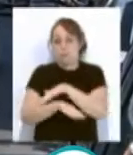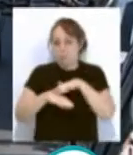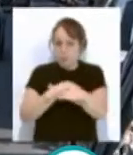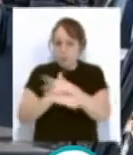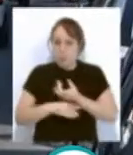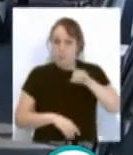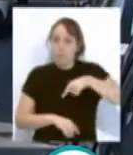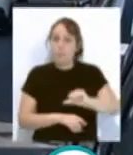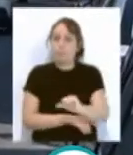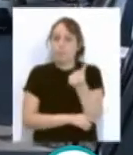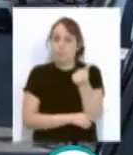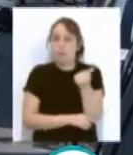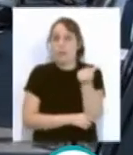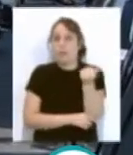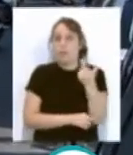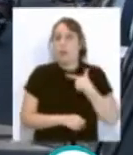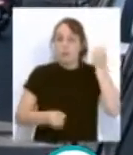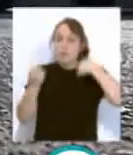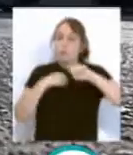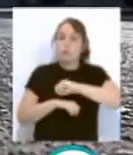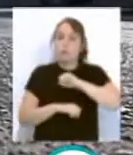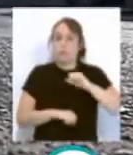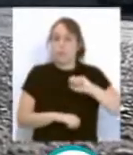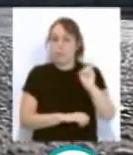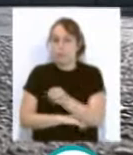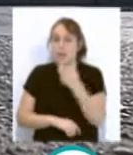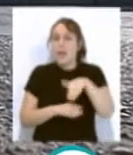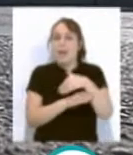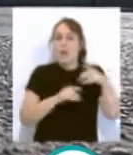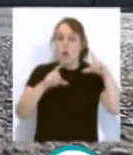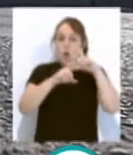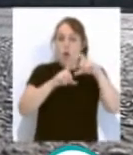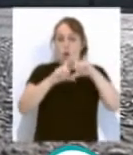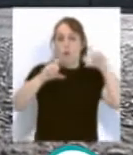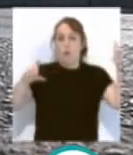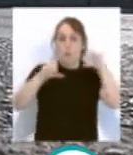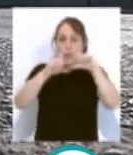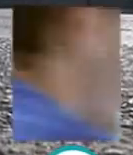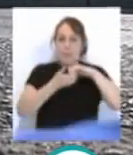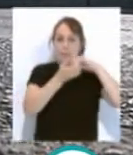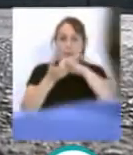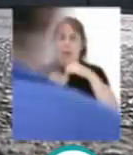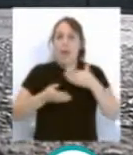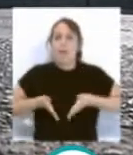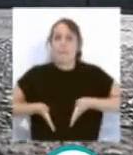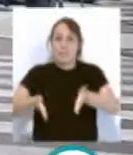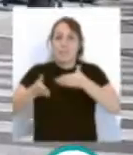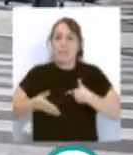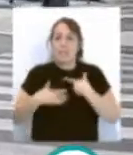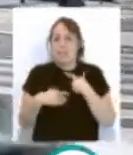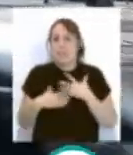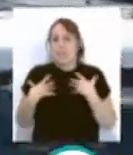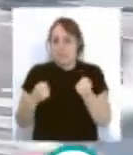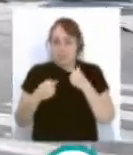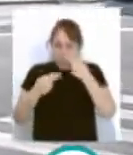también se han aprobado diferentes actuaciones en la calle cooperativa y en la avenida de la Sanidad Pública, enfocadas a la apertura